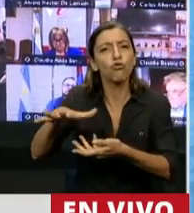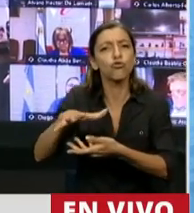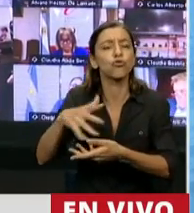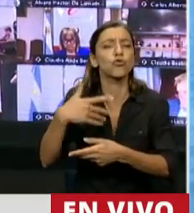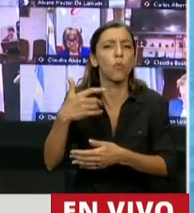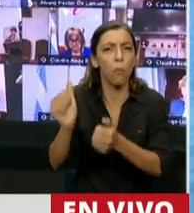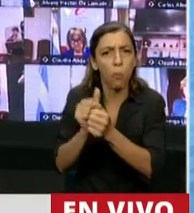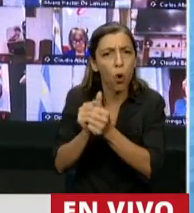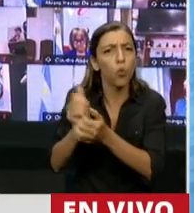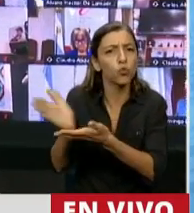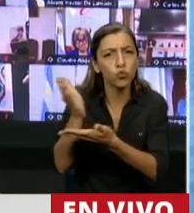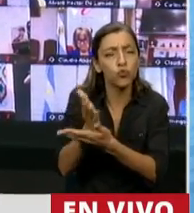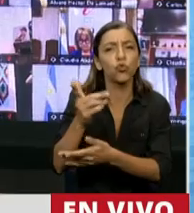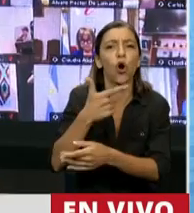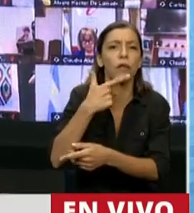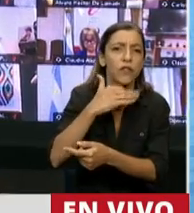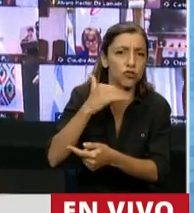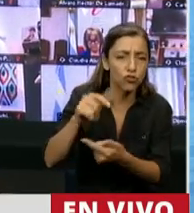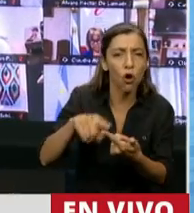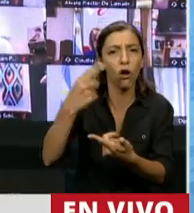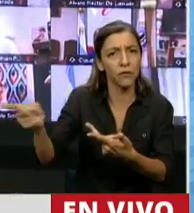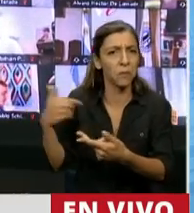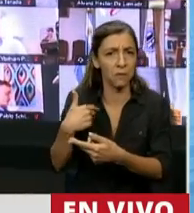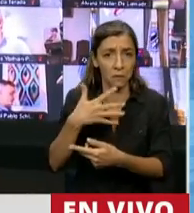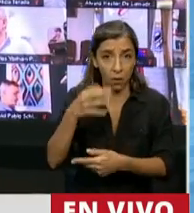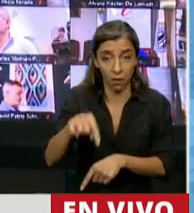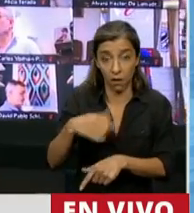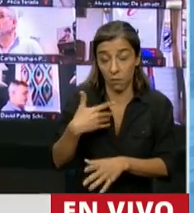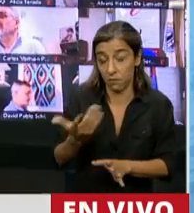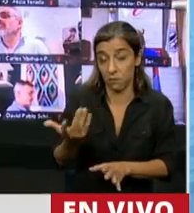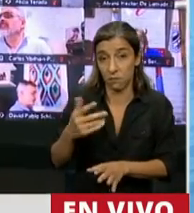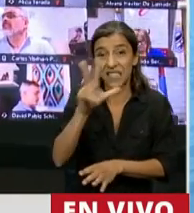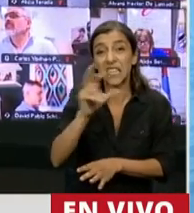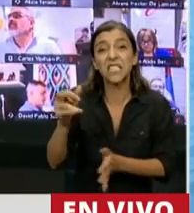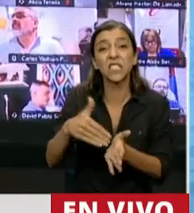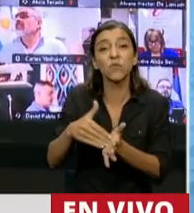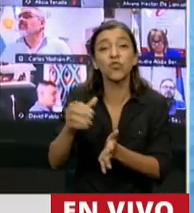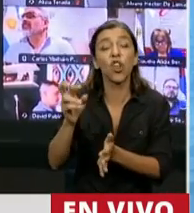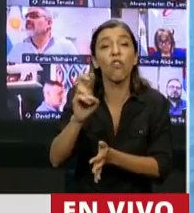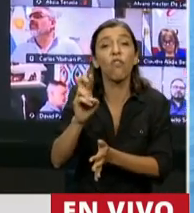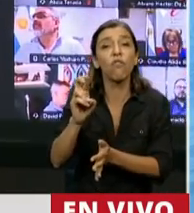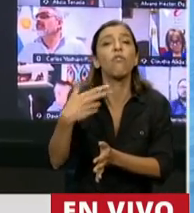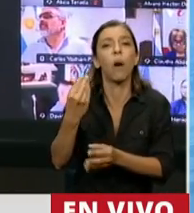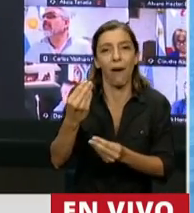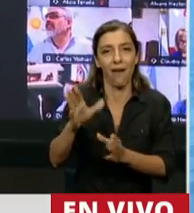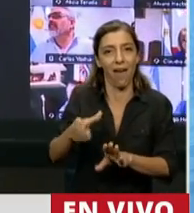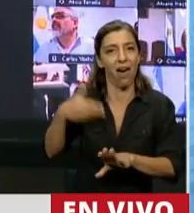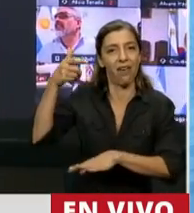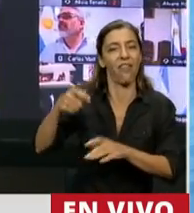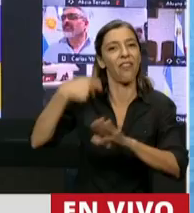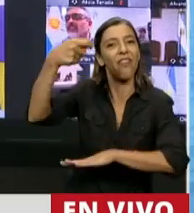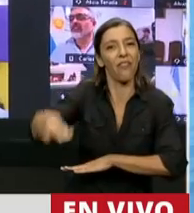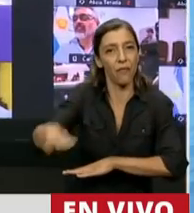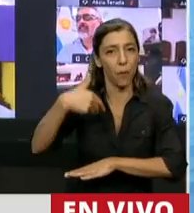productor de soja, y eran 300 millones de dólares que le iban a devolver al...